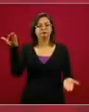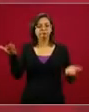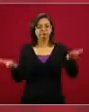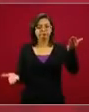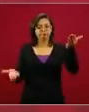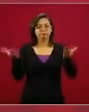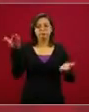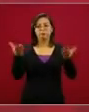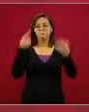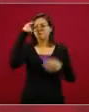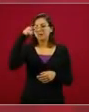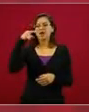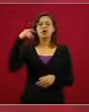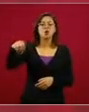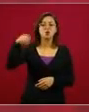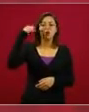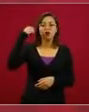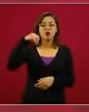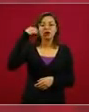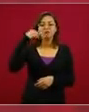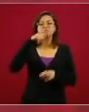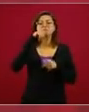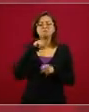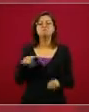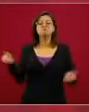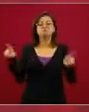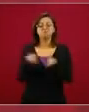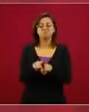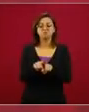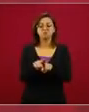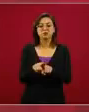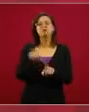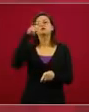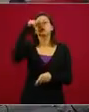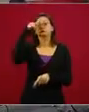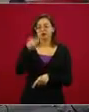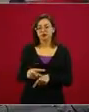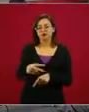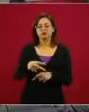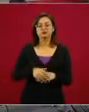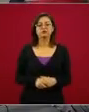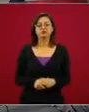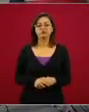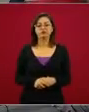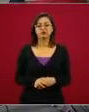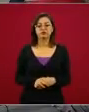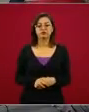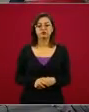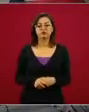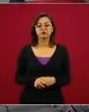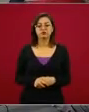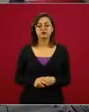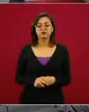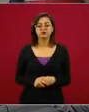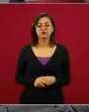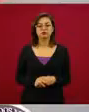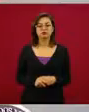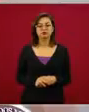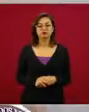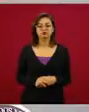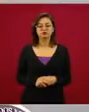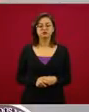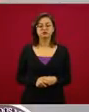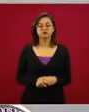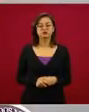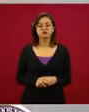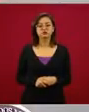para el pueblo de Oaxaca y, por supuesto, para el pueblo de México. ¿Qué nos significa? Que haya una